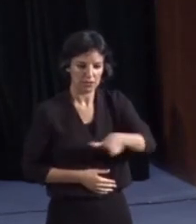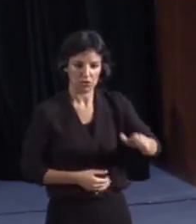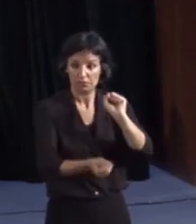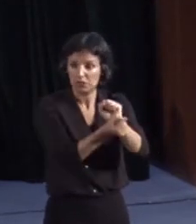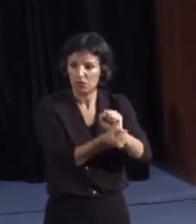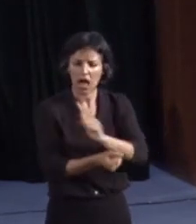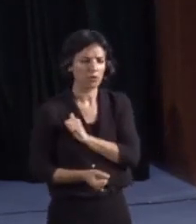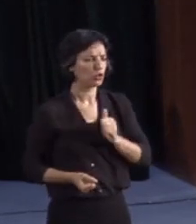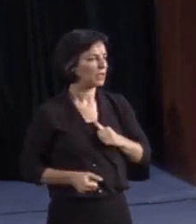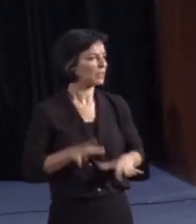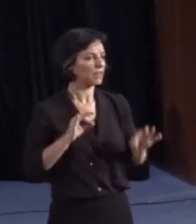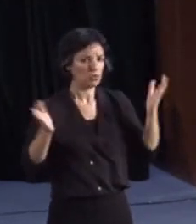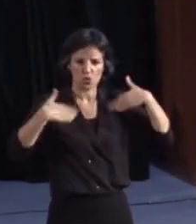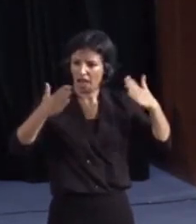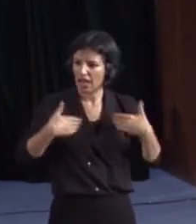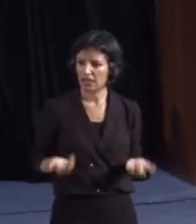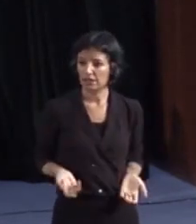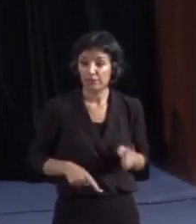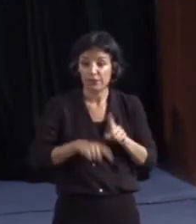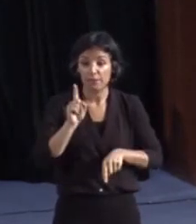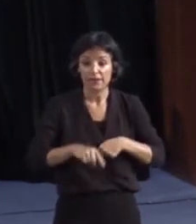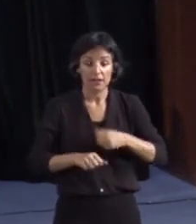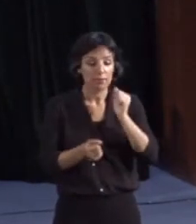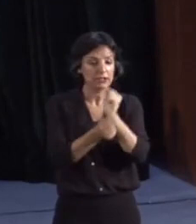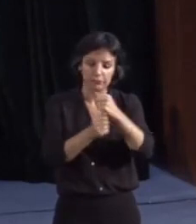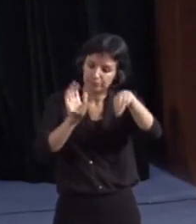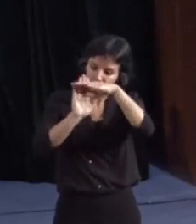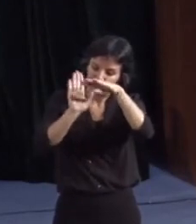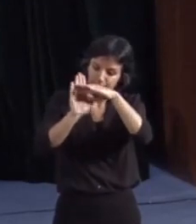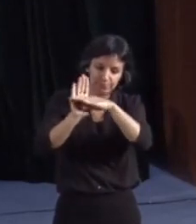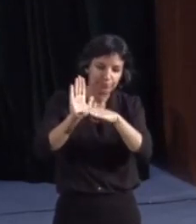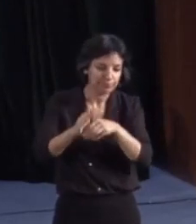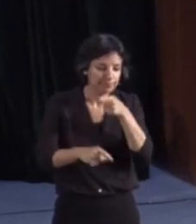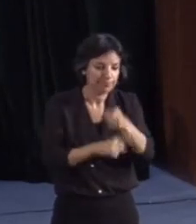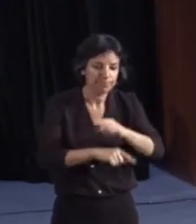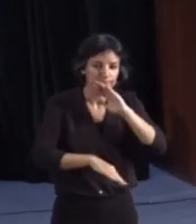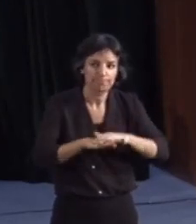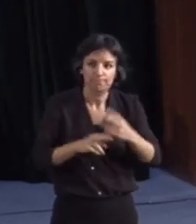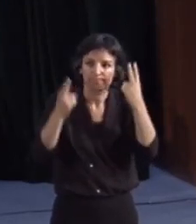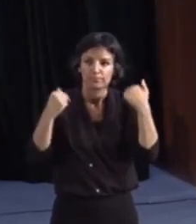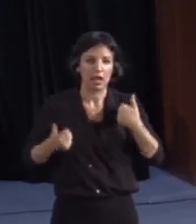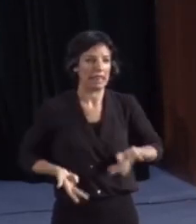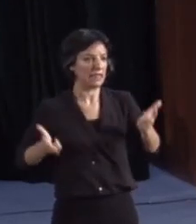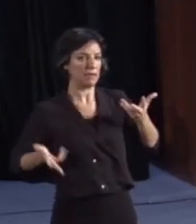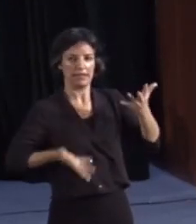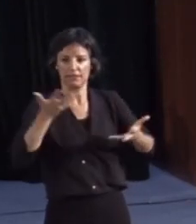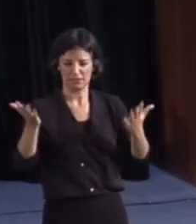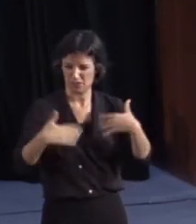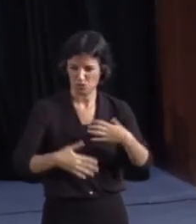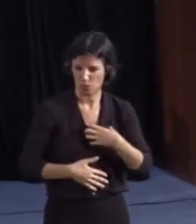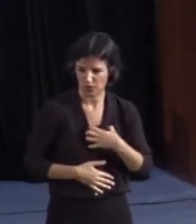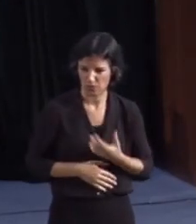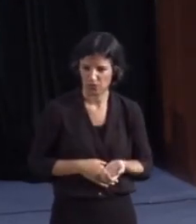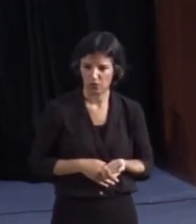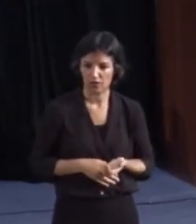Están sometidos a lo que se les permita por el sistema, la institución o la autoridad del momento. Y en otro, en que son